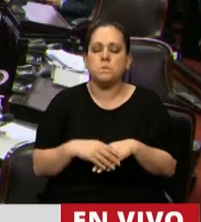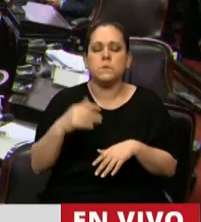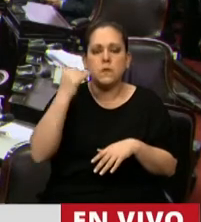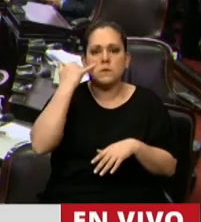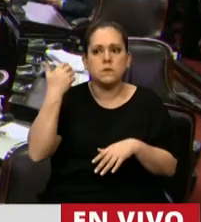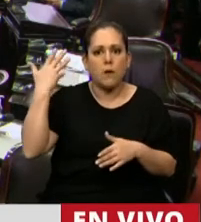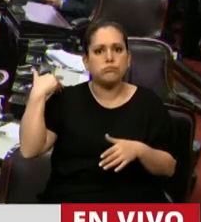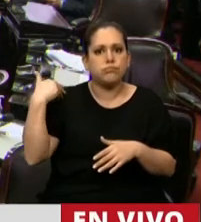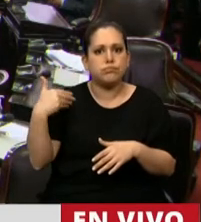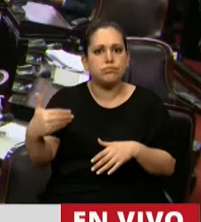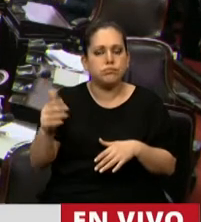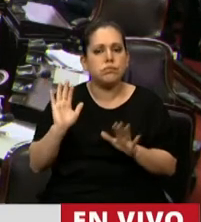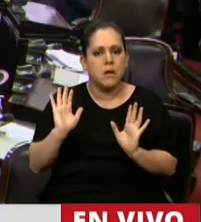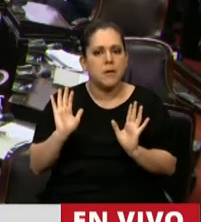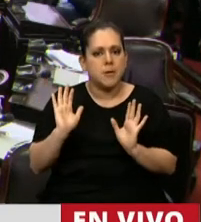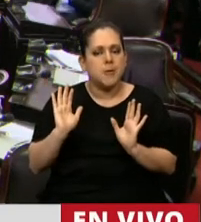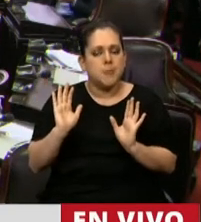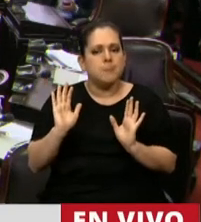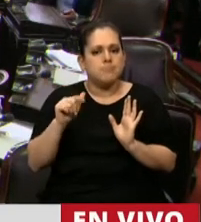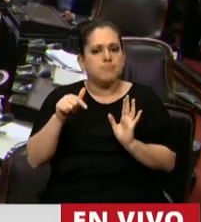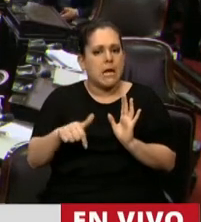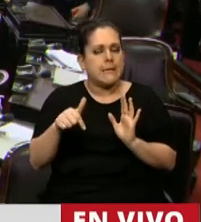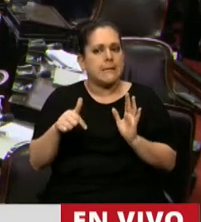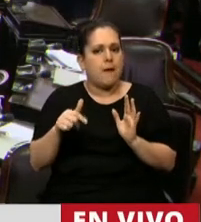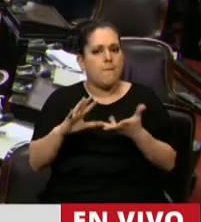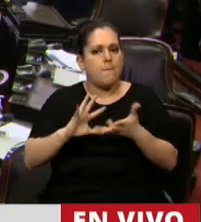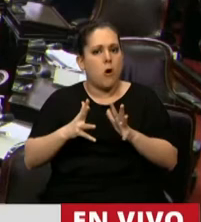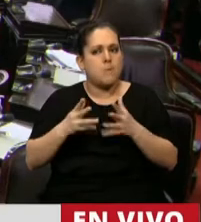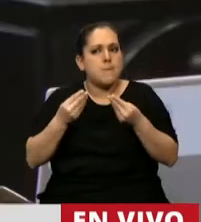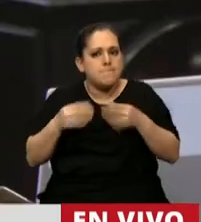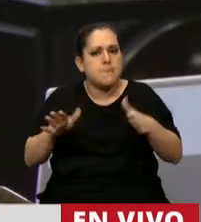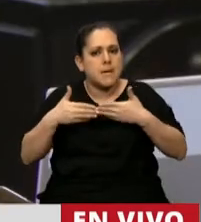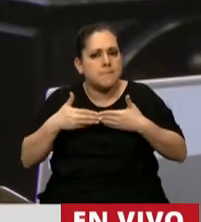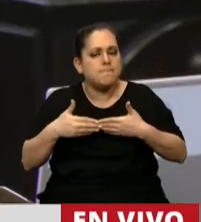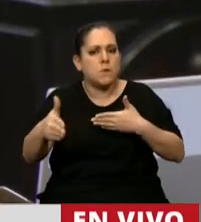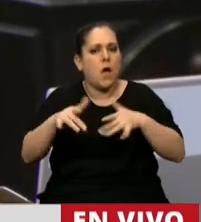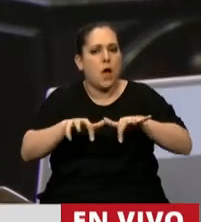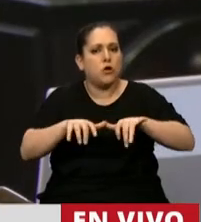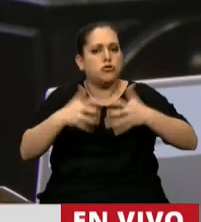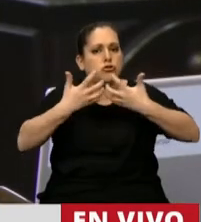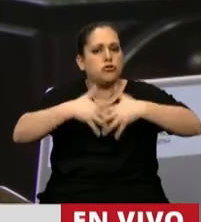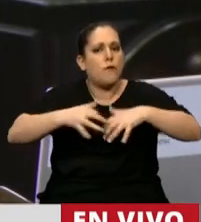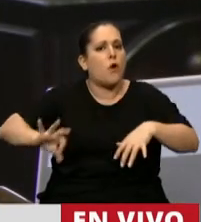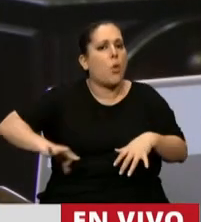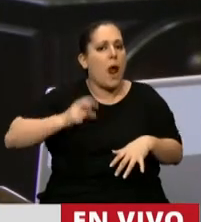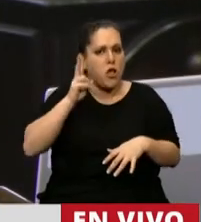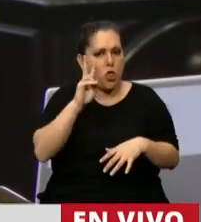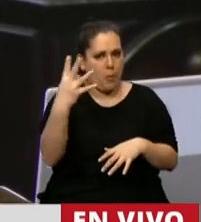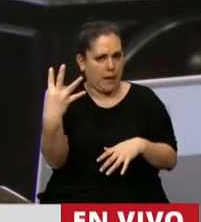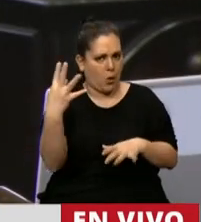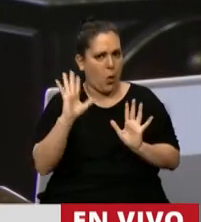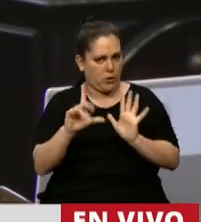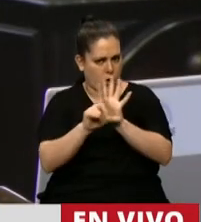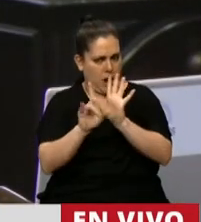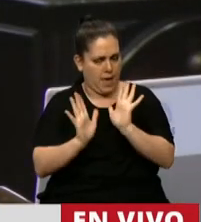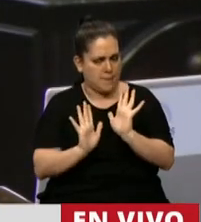esta noche la génesis de esta iniciativa debe buscarse en la ley del software del año 2004. Y en